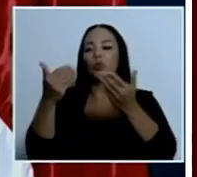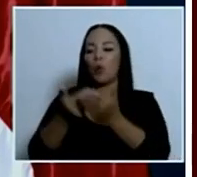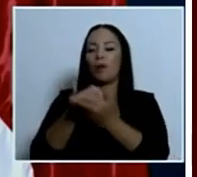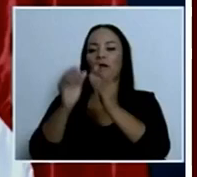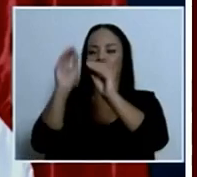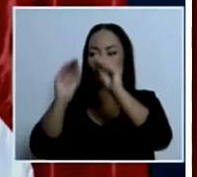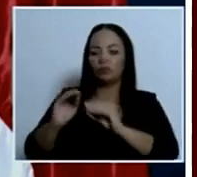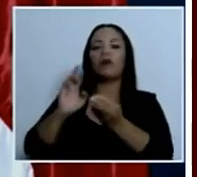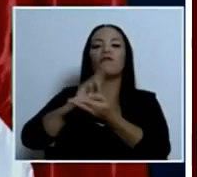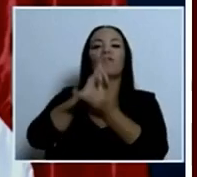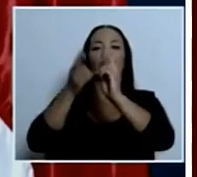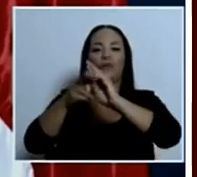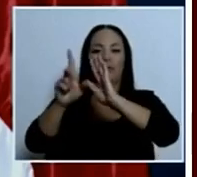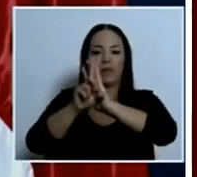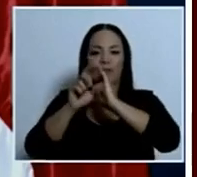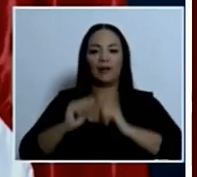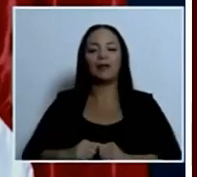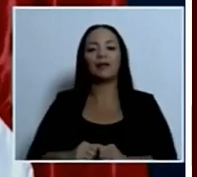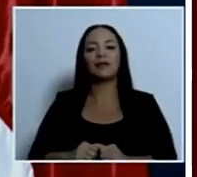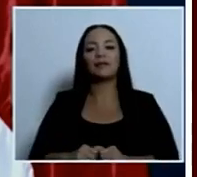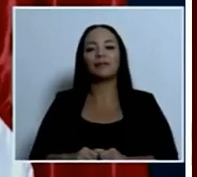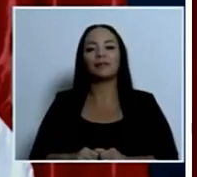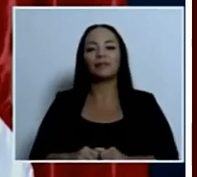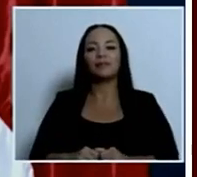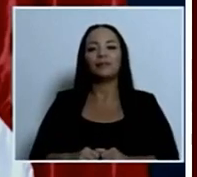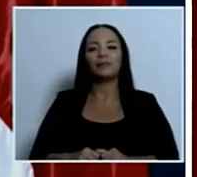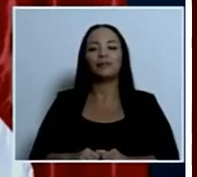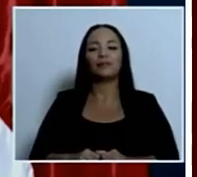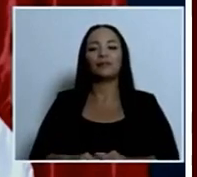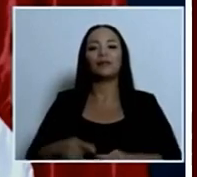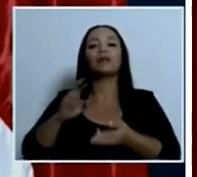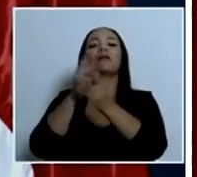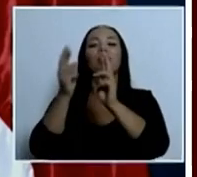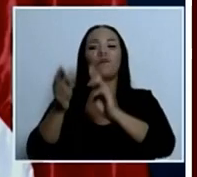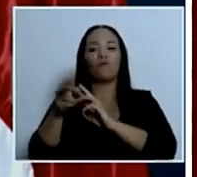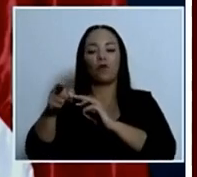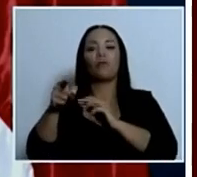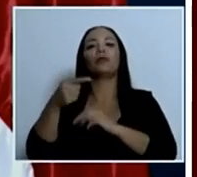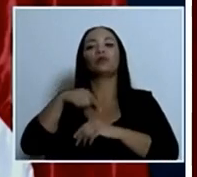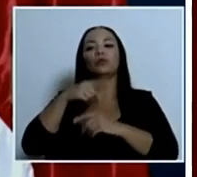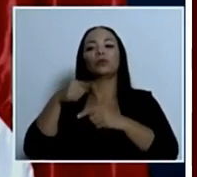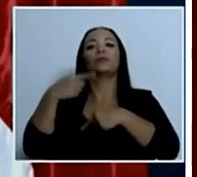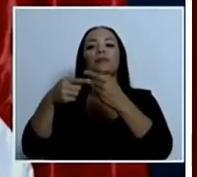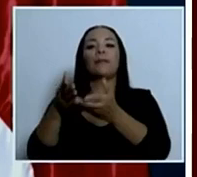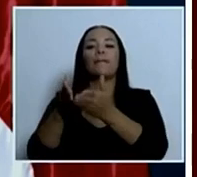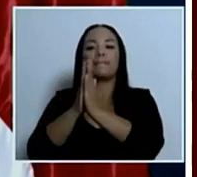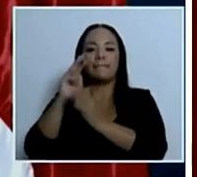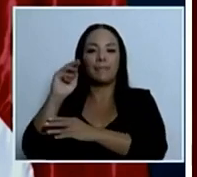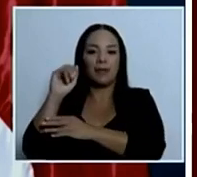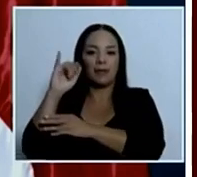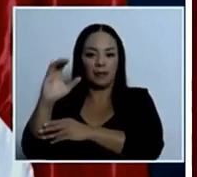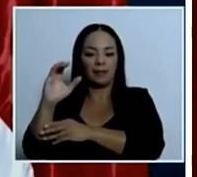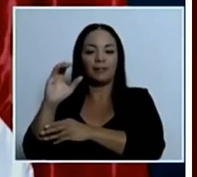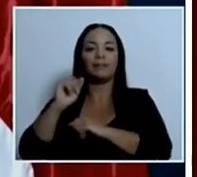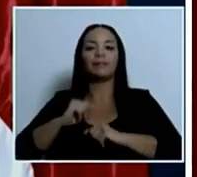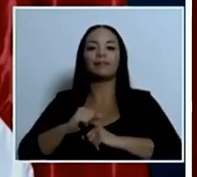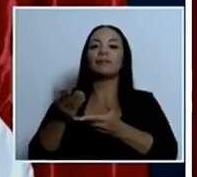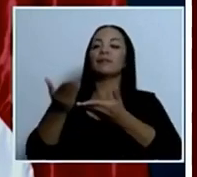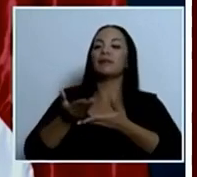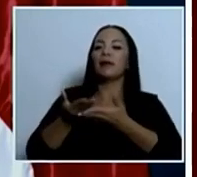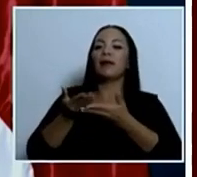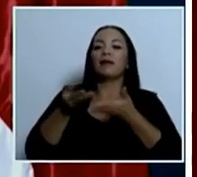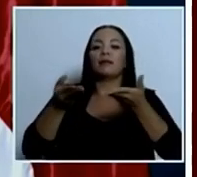vamos a pedirle al MEIC que ponga herramientas a su servicio para